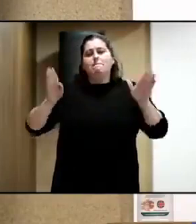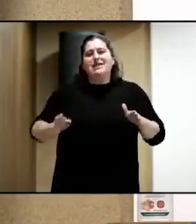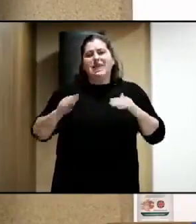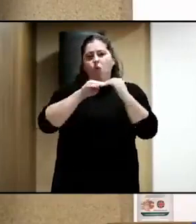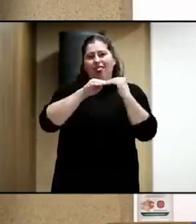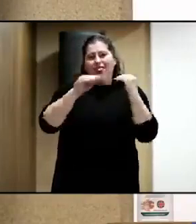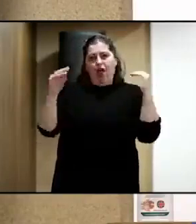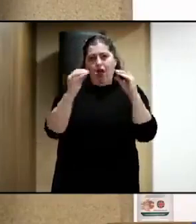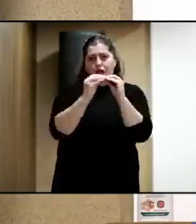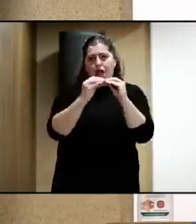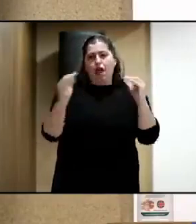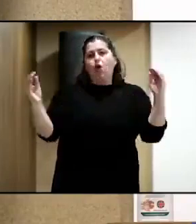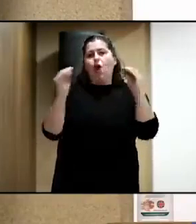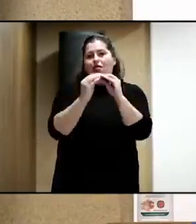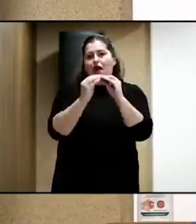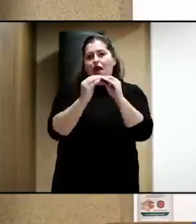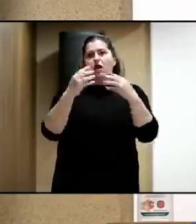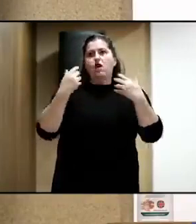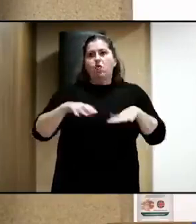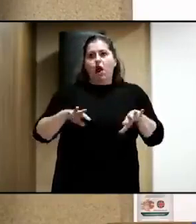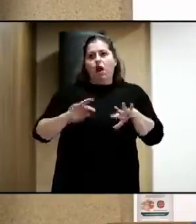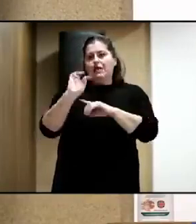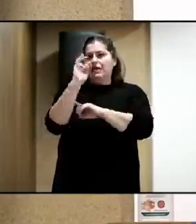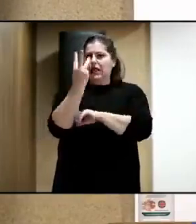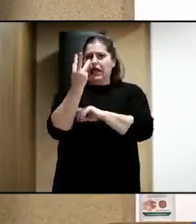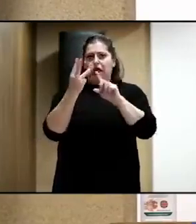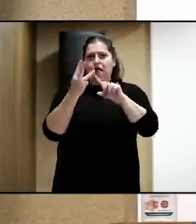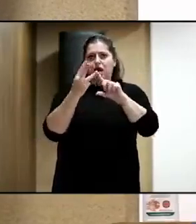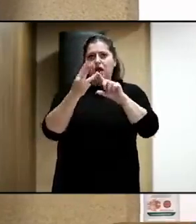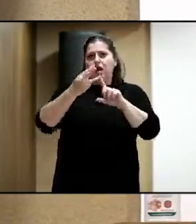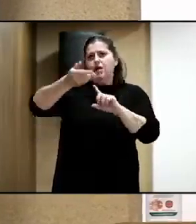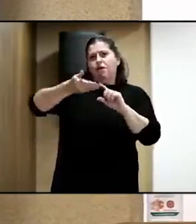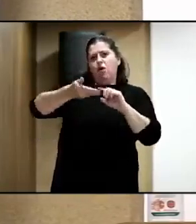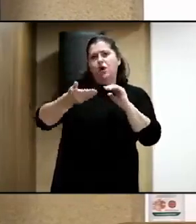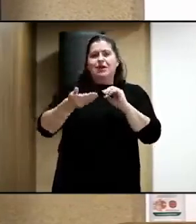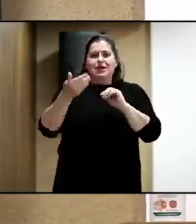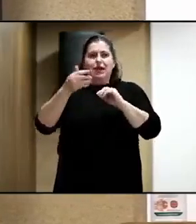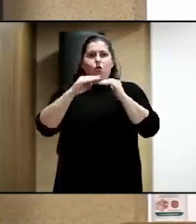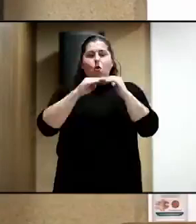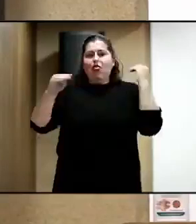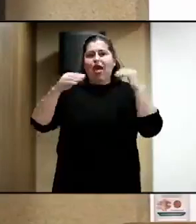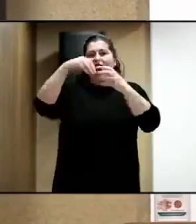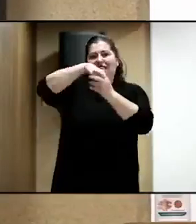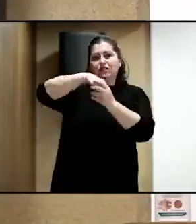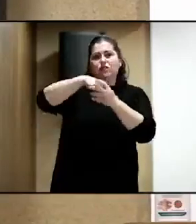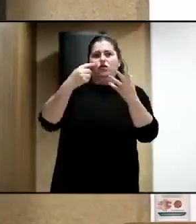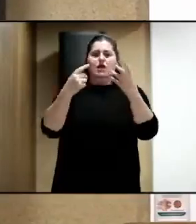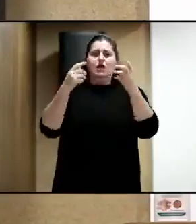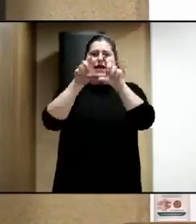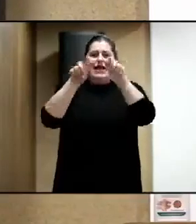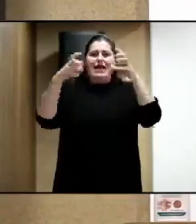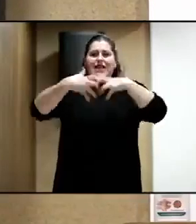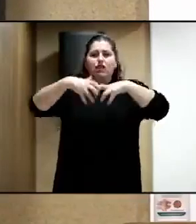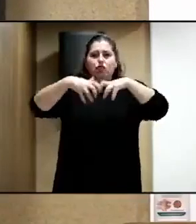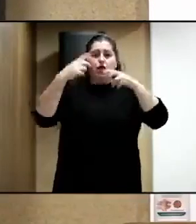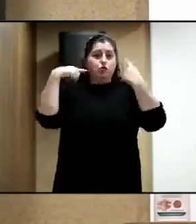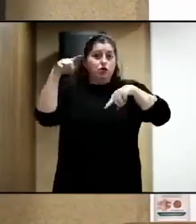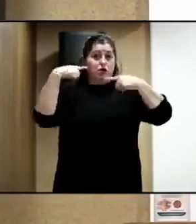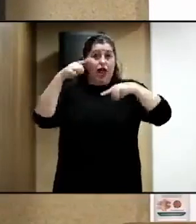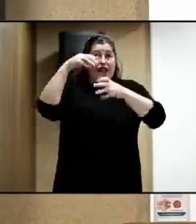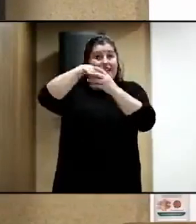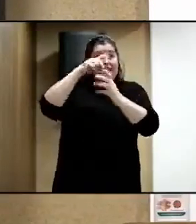Abordaremos, ya sabéis, que es la tercera pata de esta jornada, ¿no?, que es la Igualdad en la industria musical. Y aquí, pues, tendremos este año